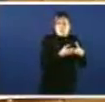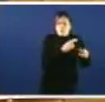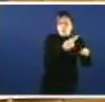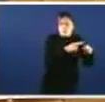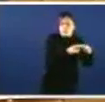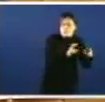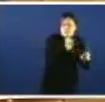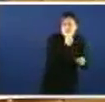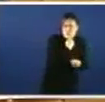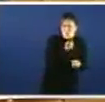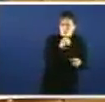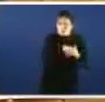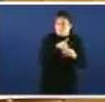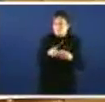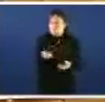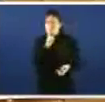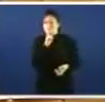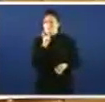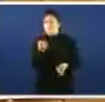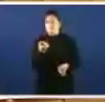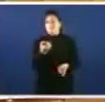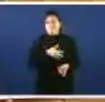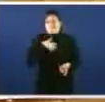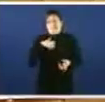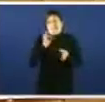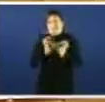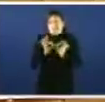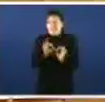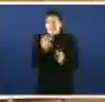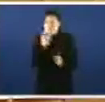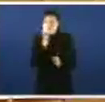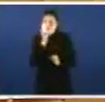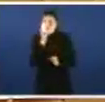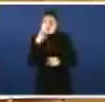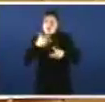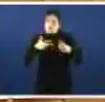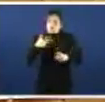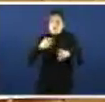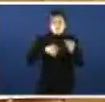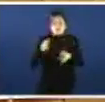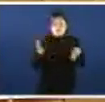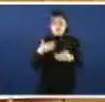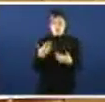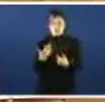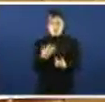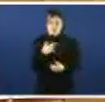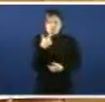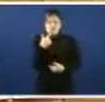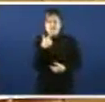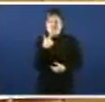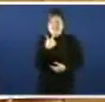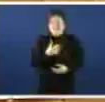o exercicio da dignidade que naturalmente frente aos atropelos transformase en exercicio de indignación.